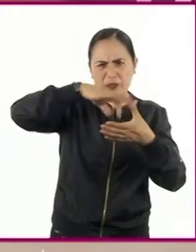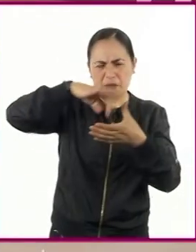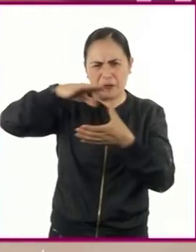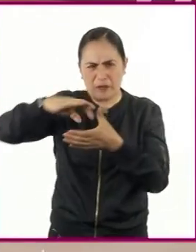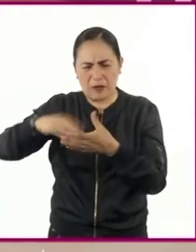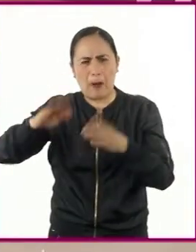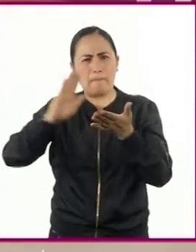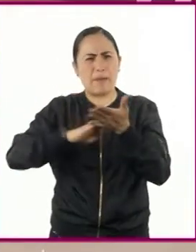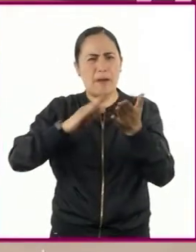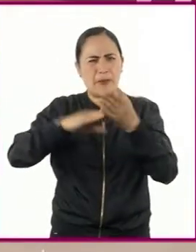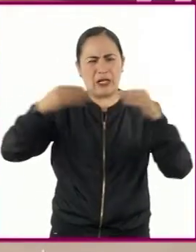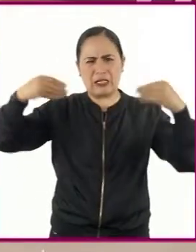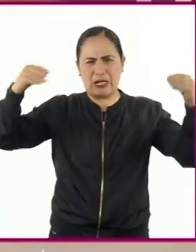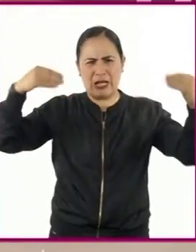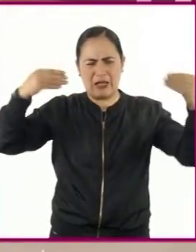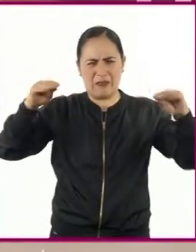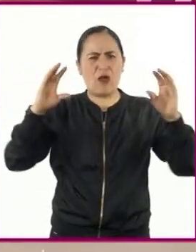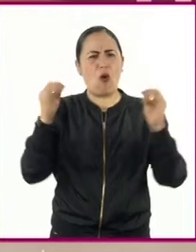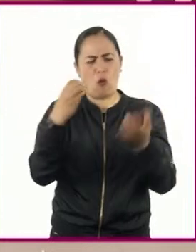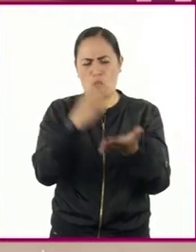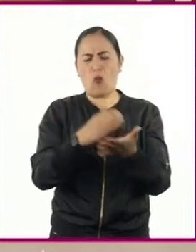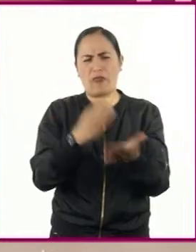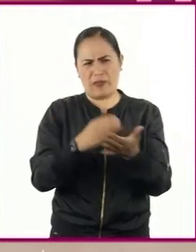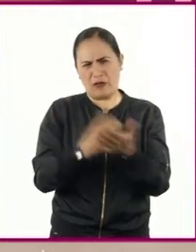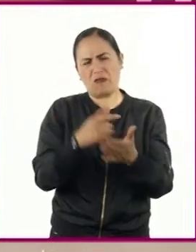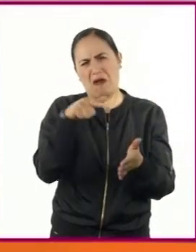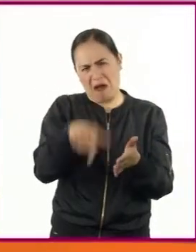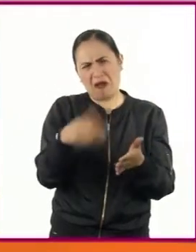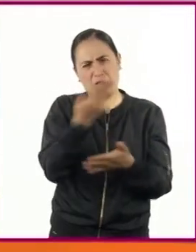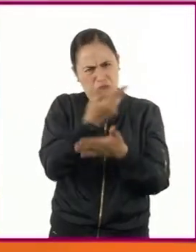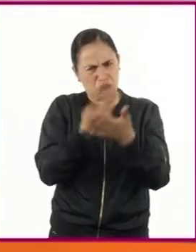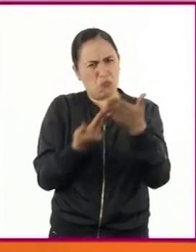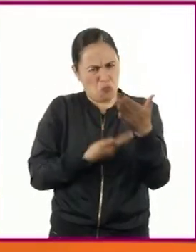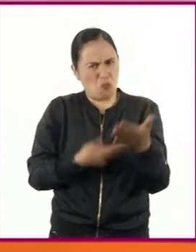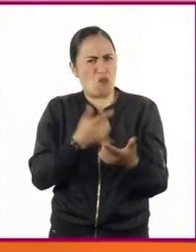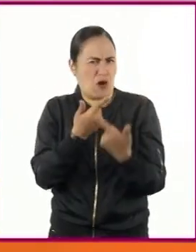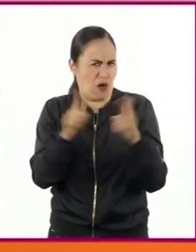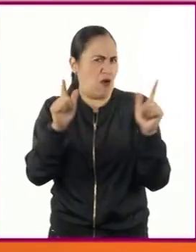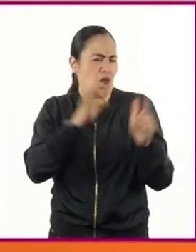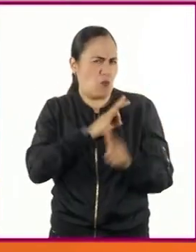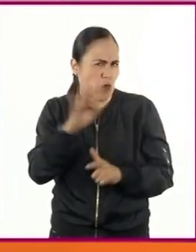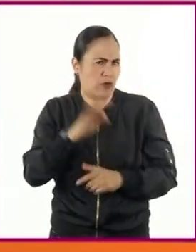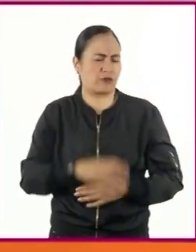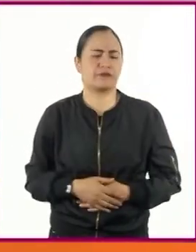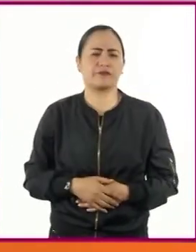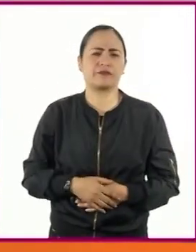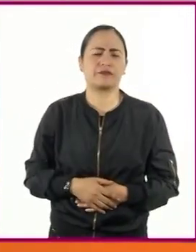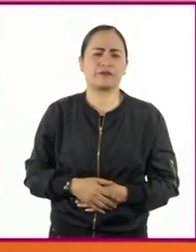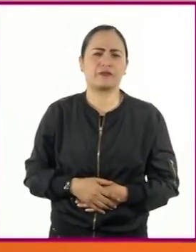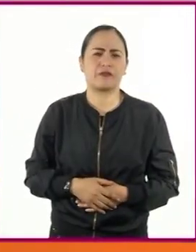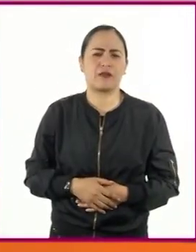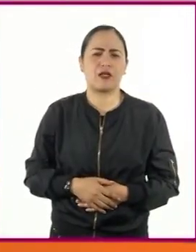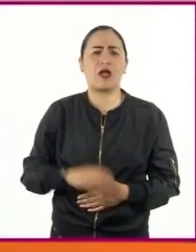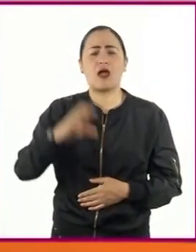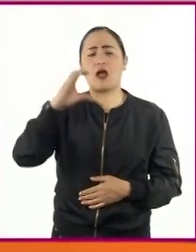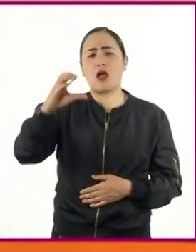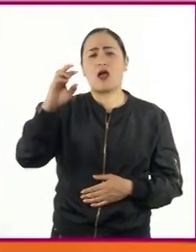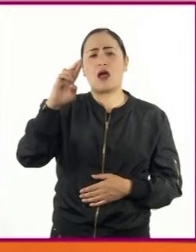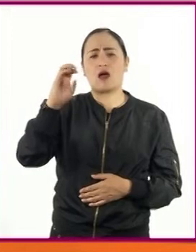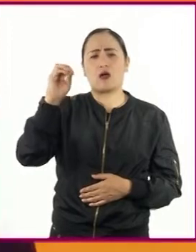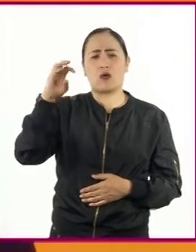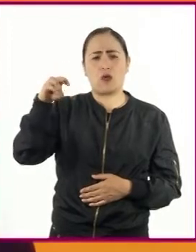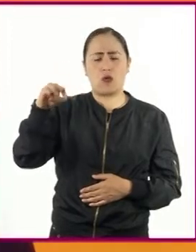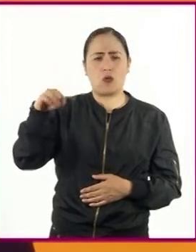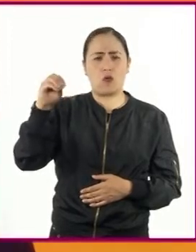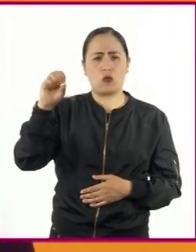y hojas de su cuaderno realizando dibujos. Al construir los cromosomas, deben considerar que cada especie